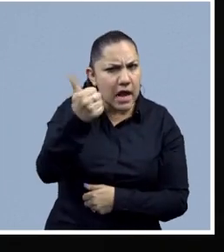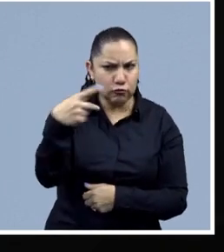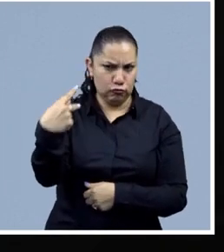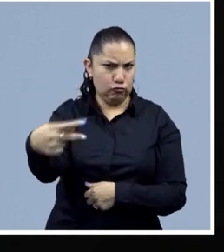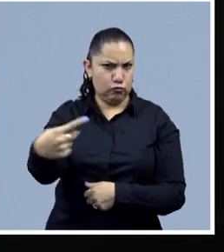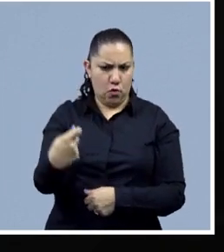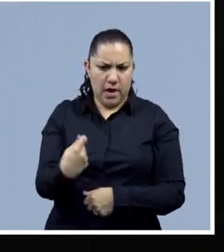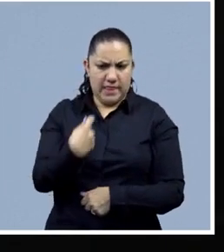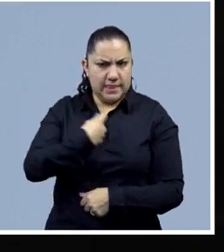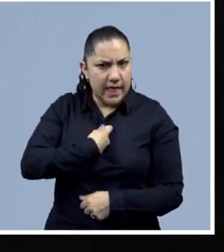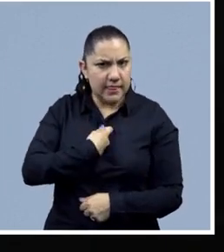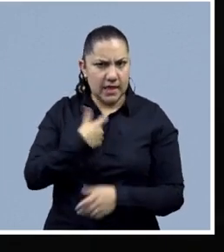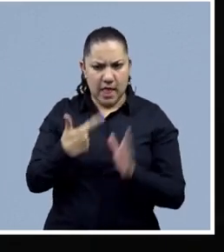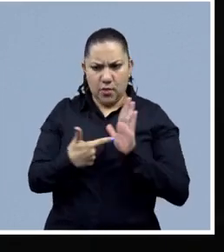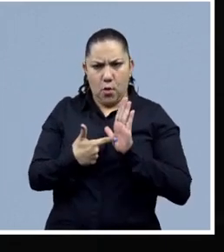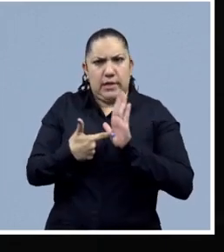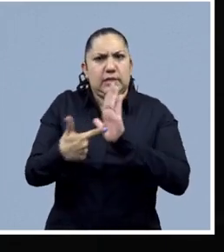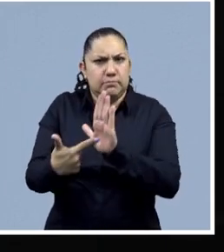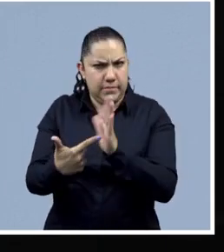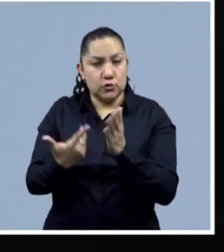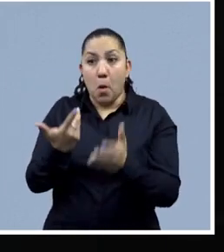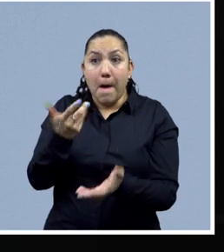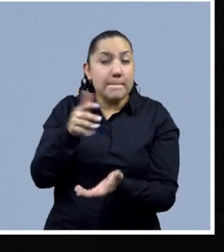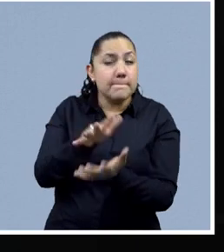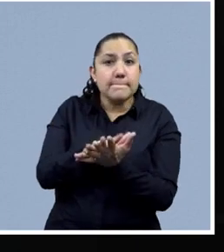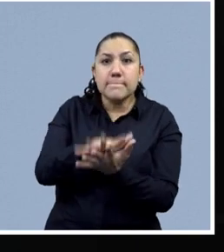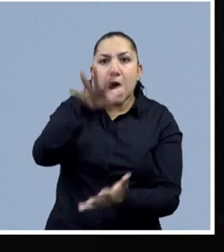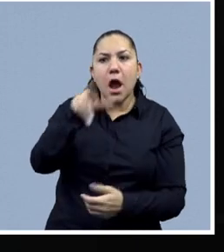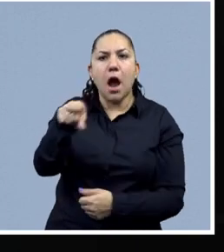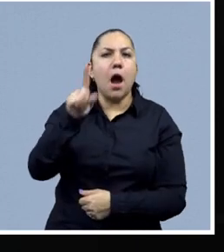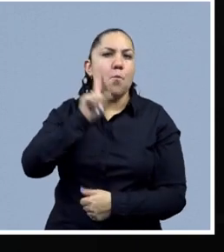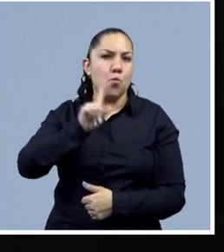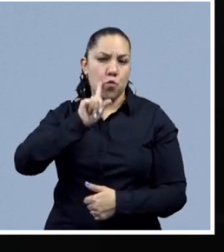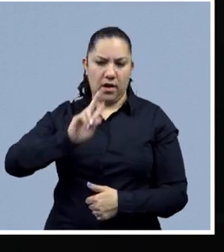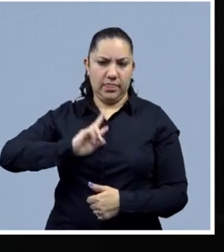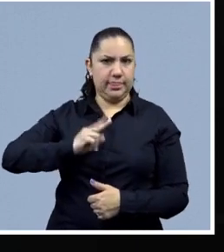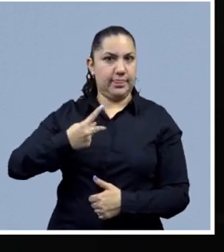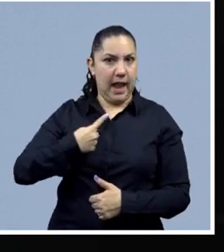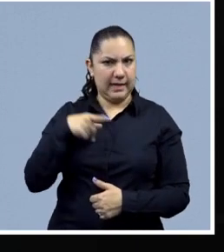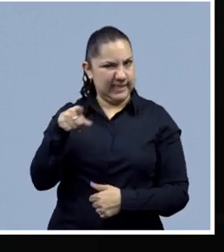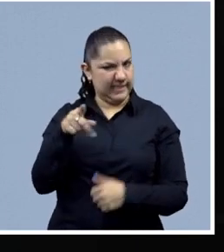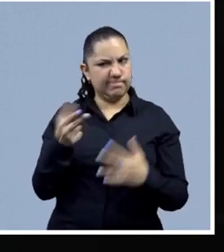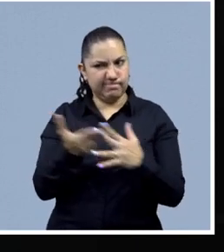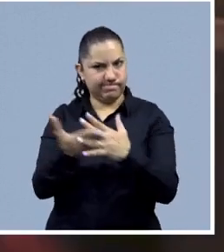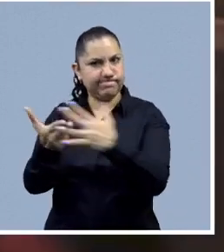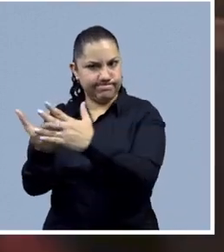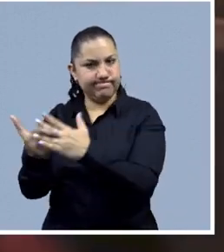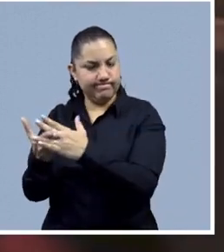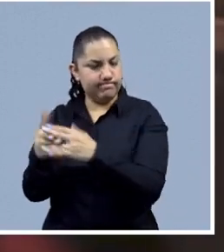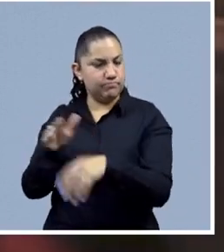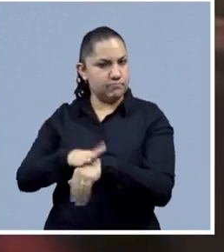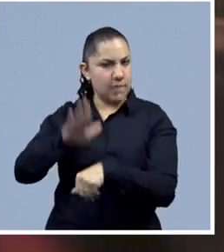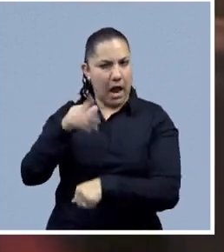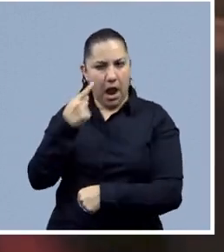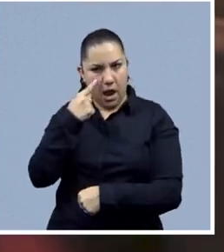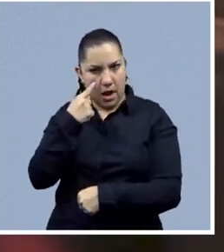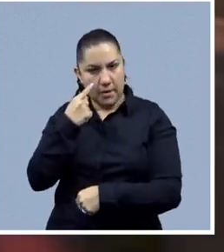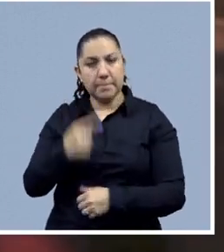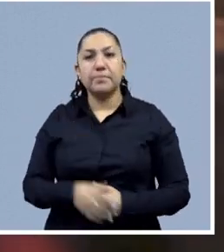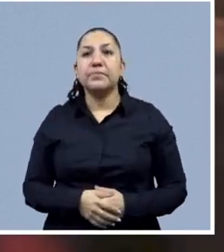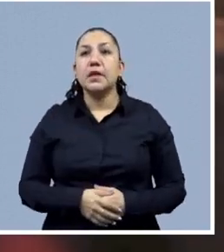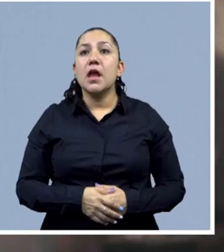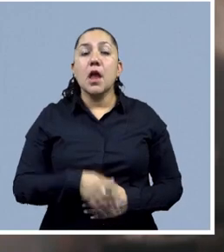sexual, identidad o expresión de género, siendo las mujeres trans las mayores víctimas. Tenemos mucha